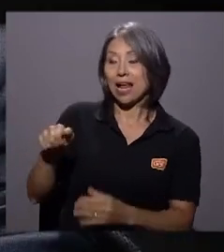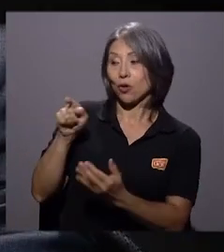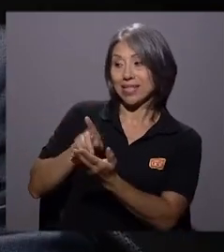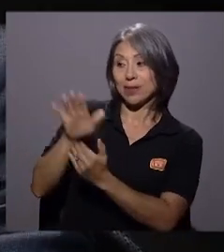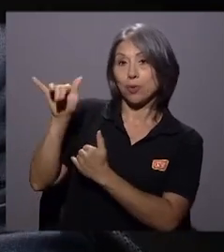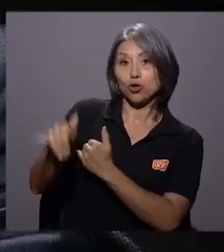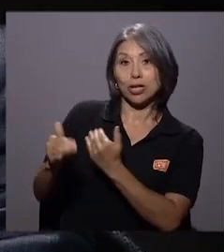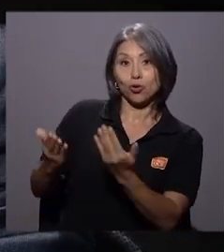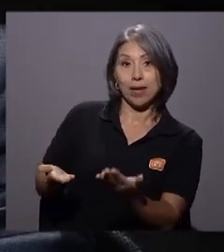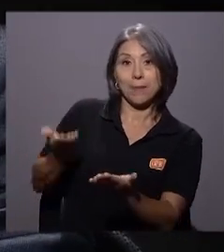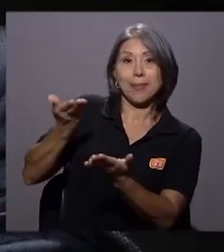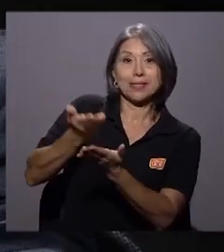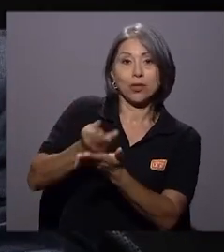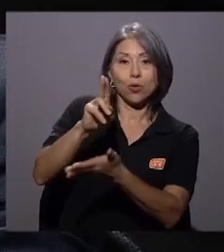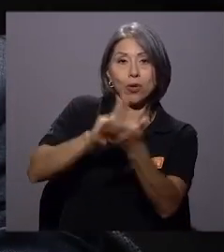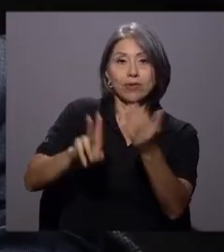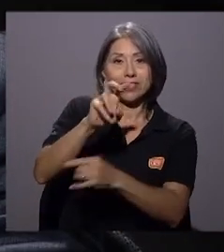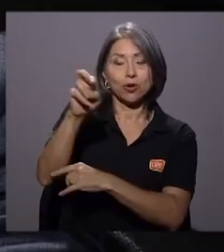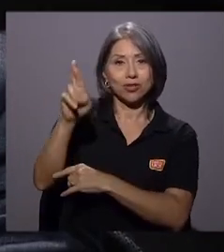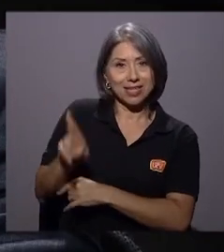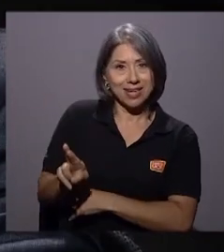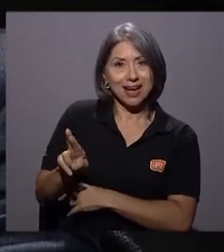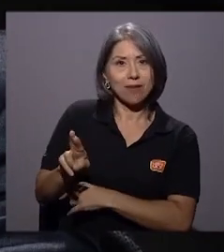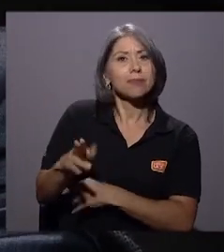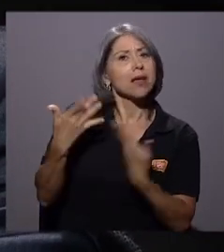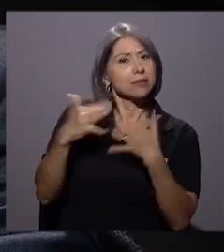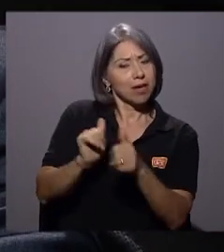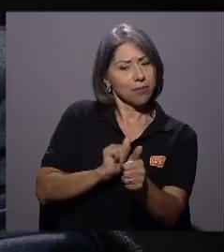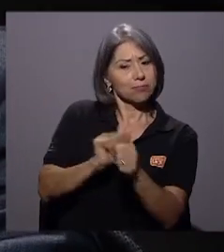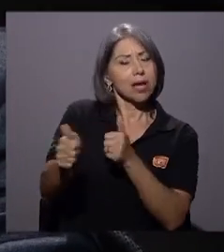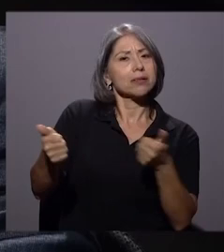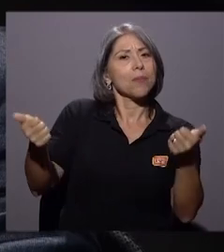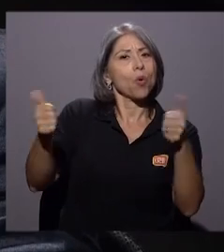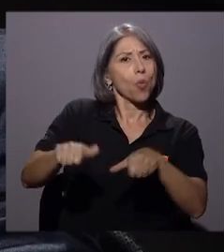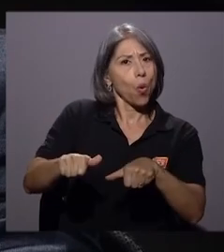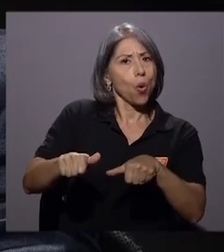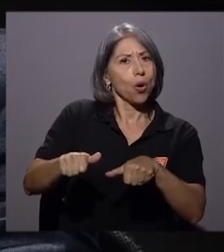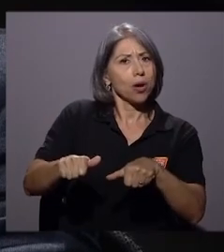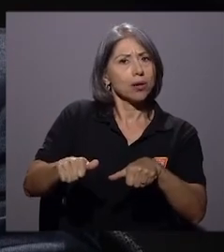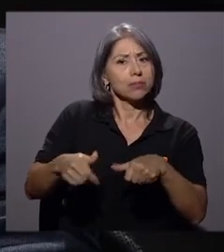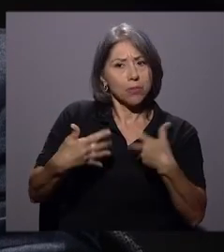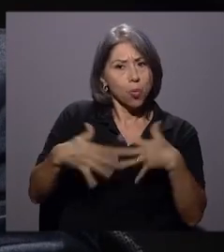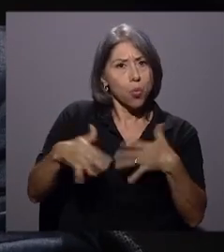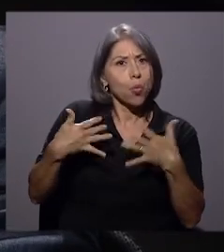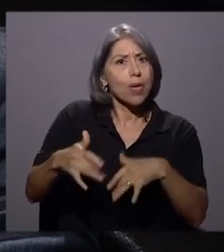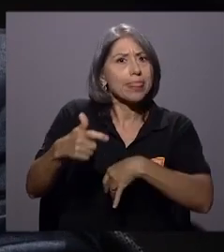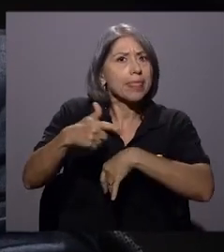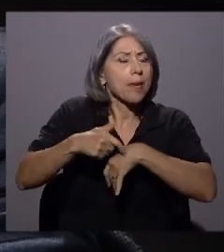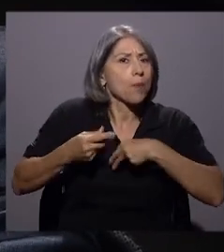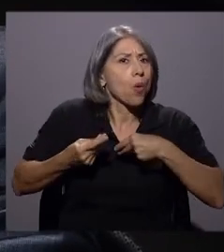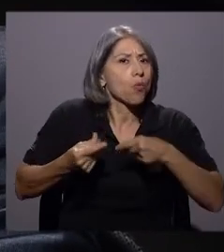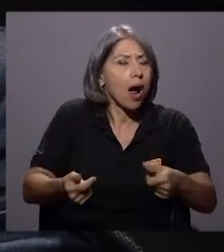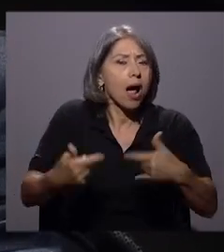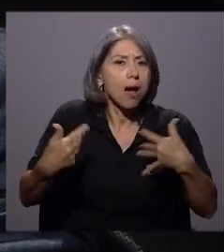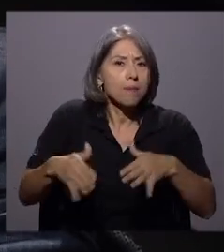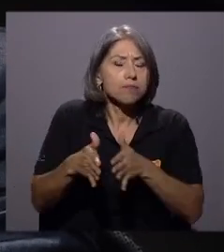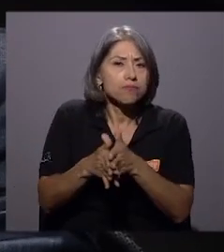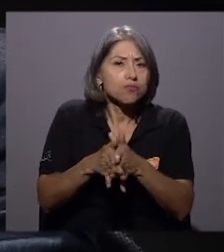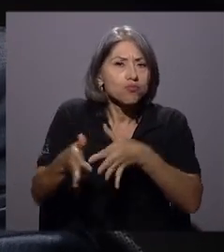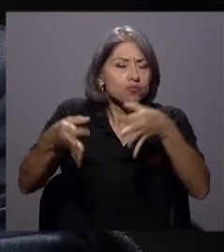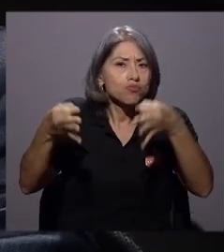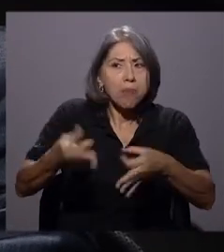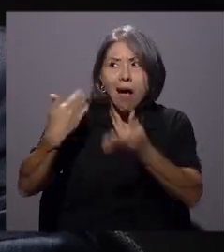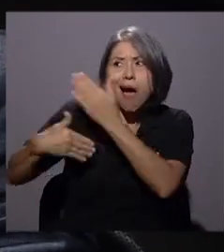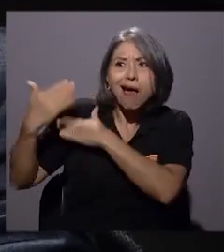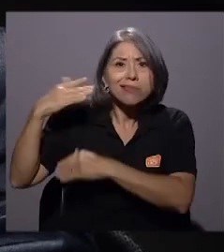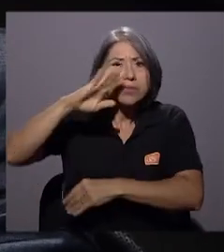presentó la Universidad de Costa Rica se aprobó y se dictaminó en tiempo muy rápido, muy eficiente, en tiempo récord,